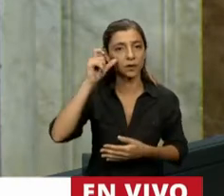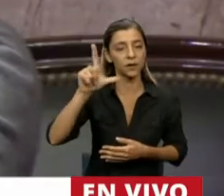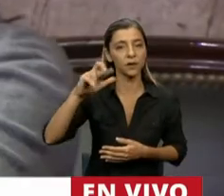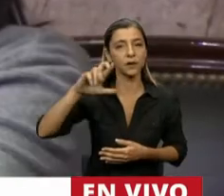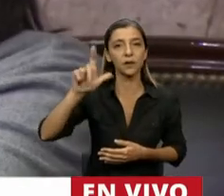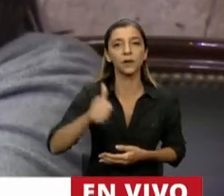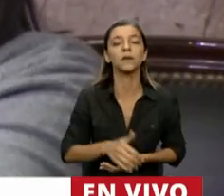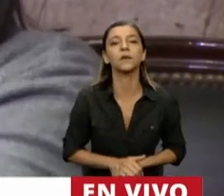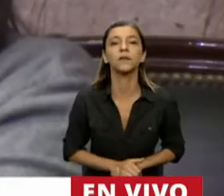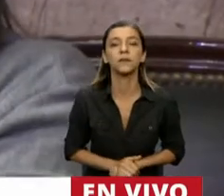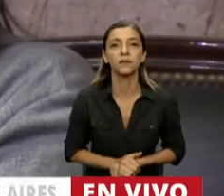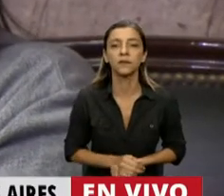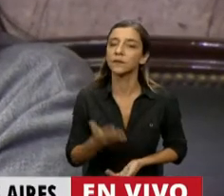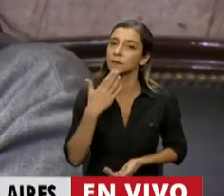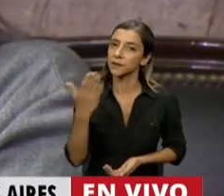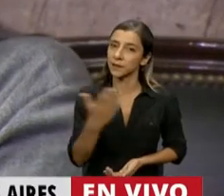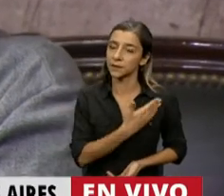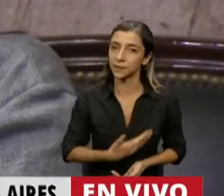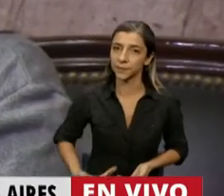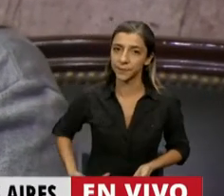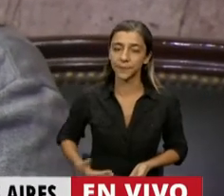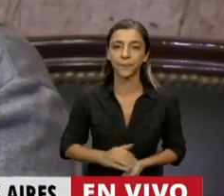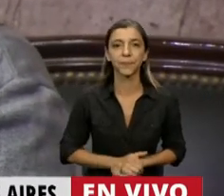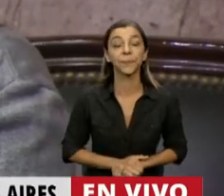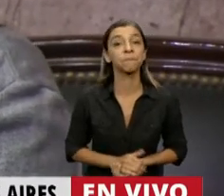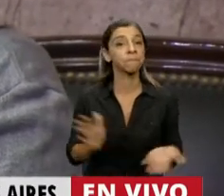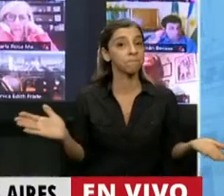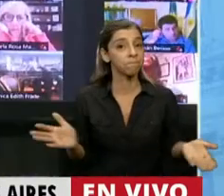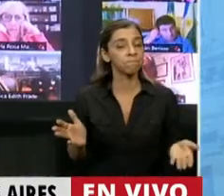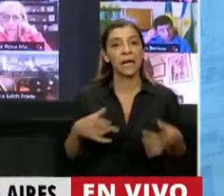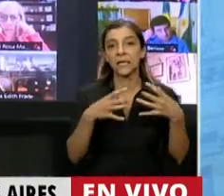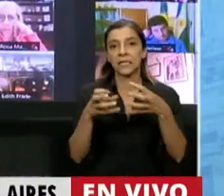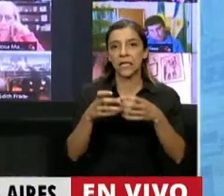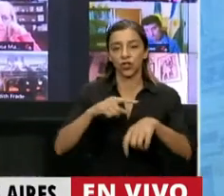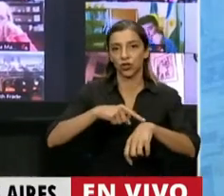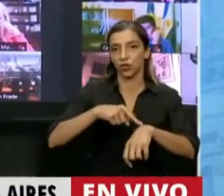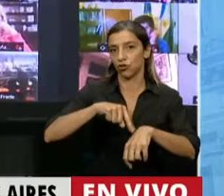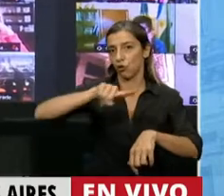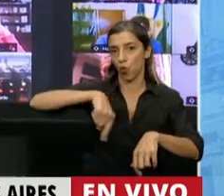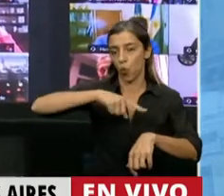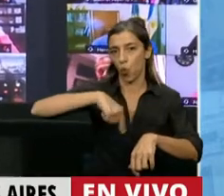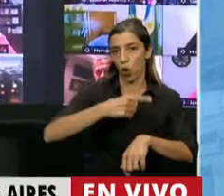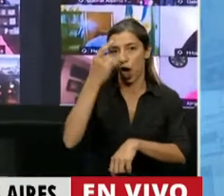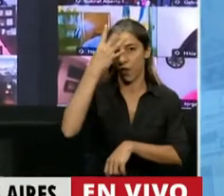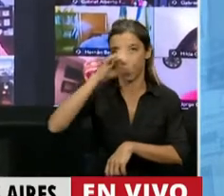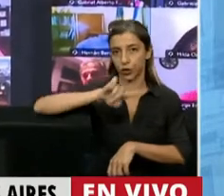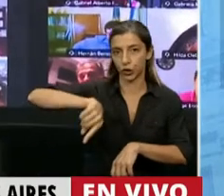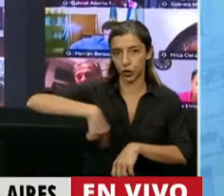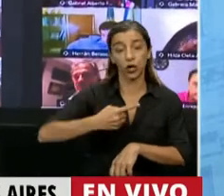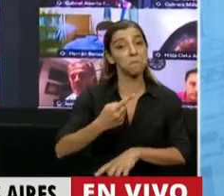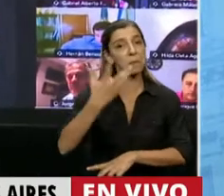Gracias, señor Presidente. Van 12 horas de sesión y es la primera vez que voy a tomar la palabra